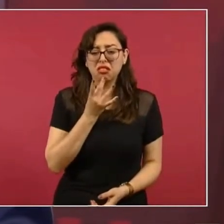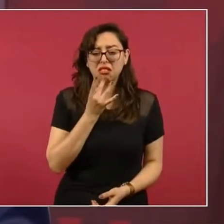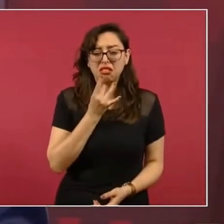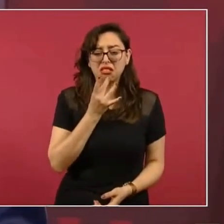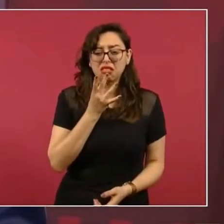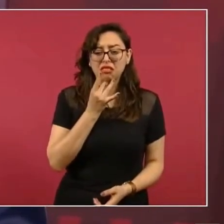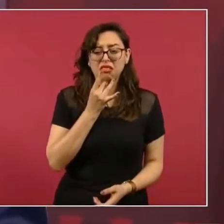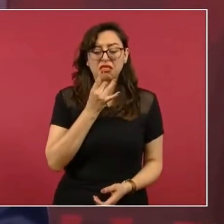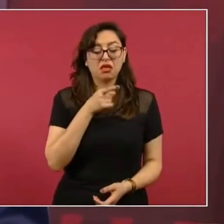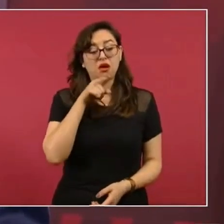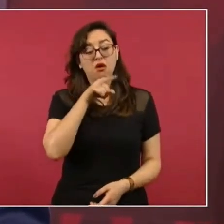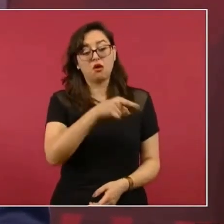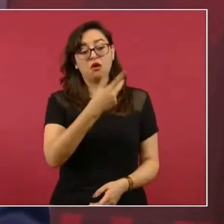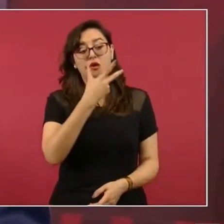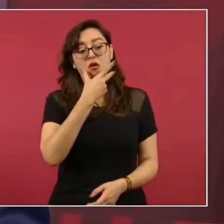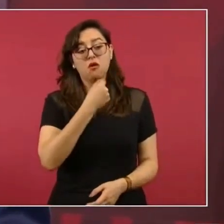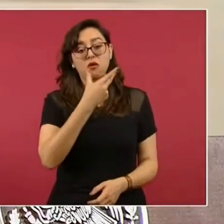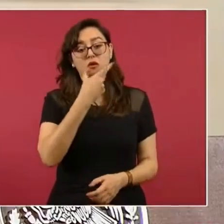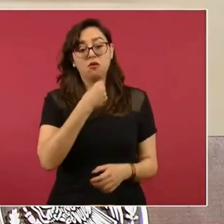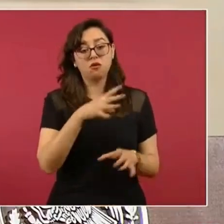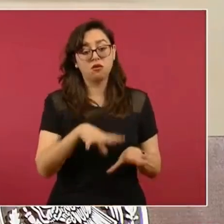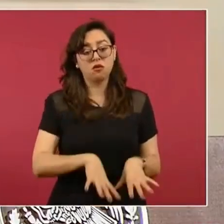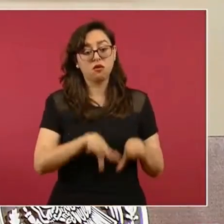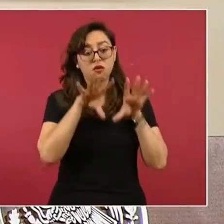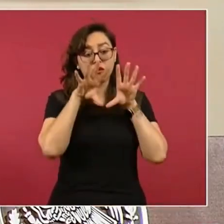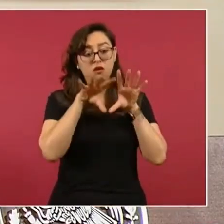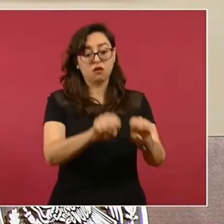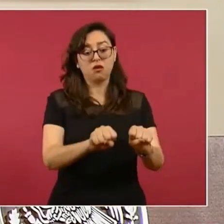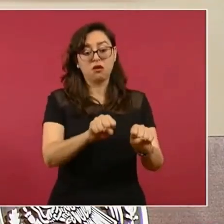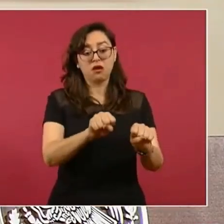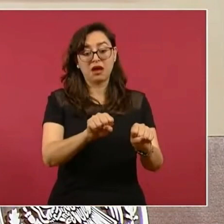Sino en Otompe Blanco.